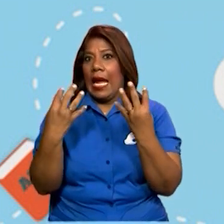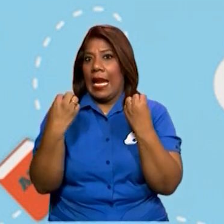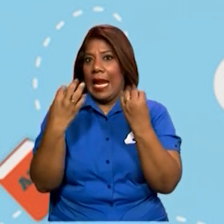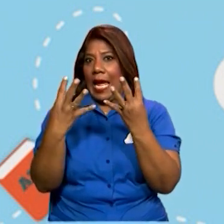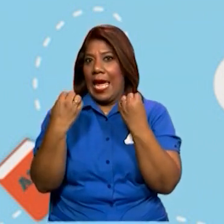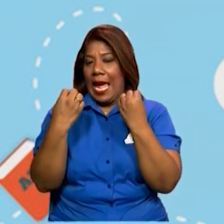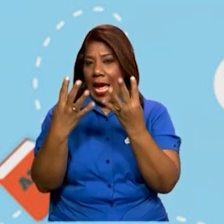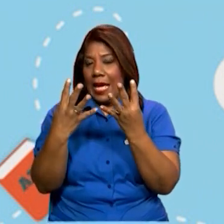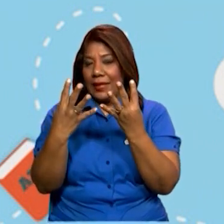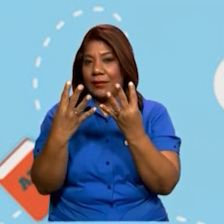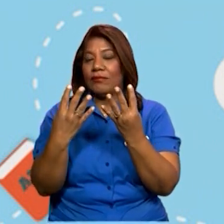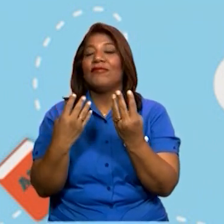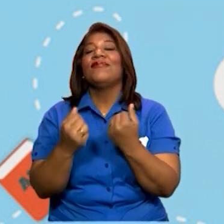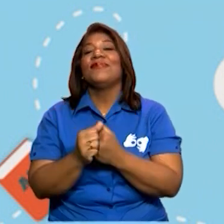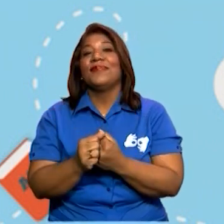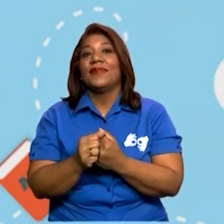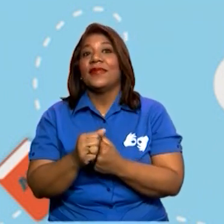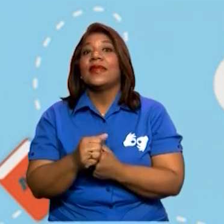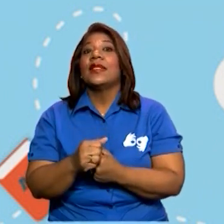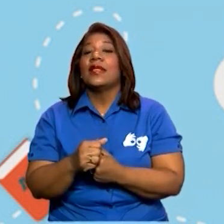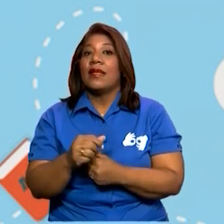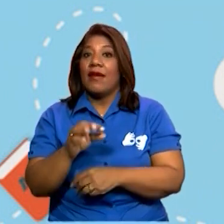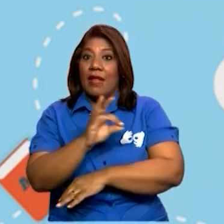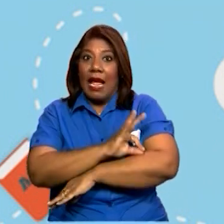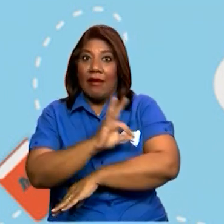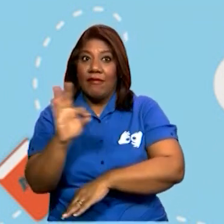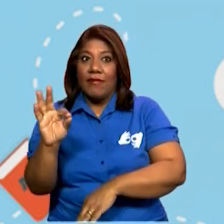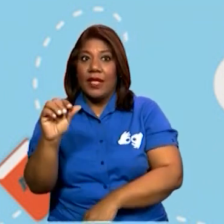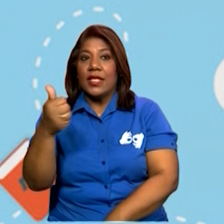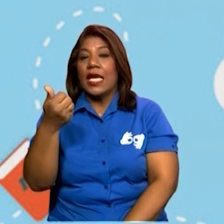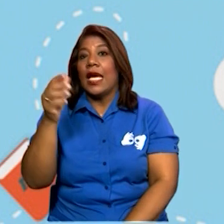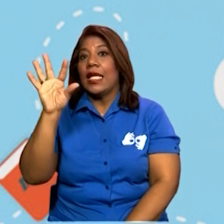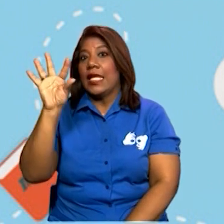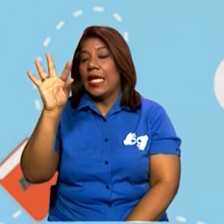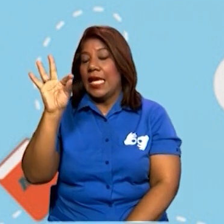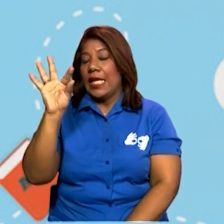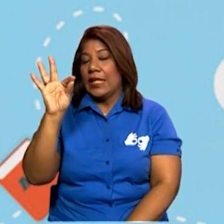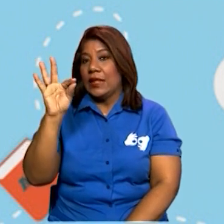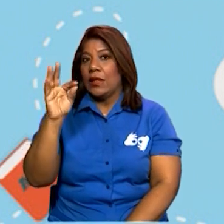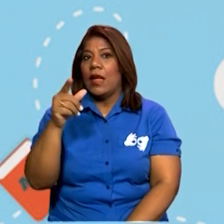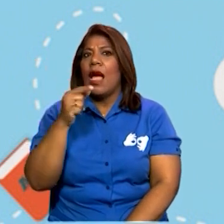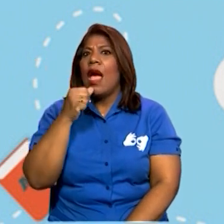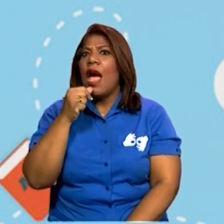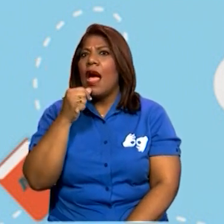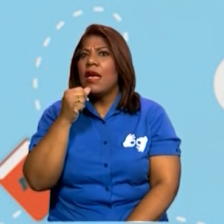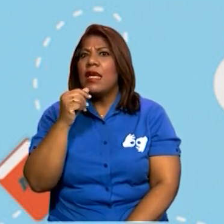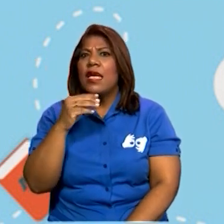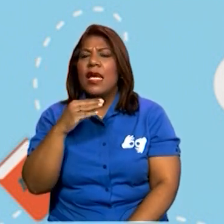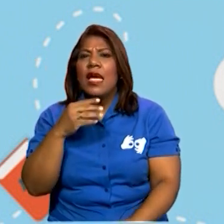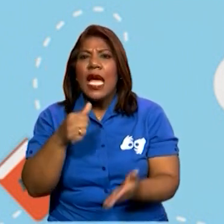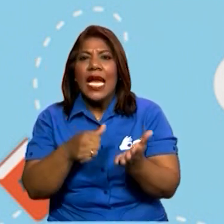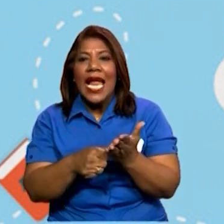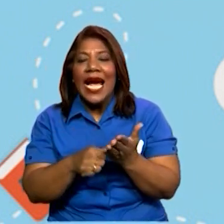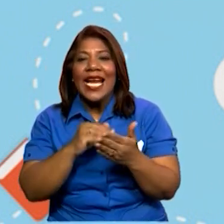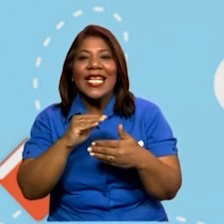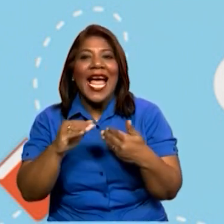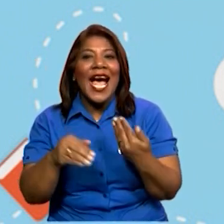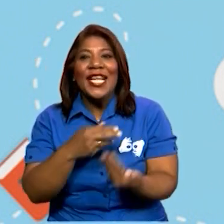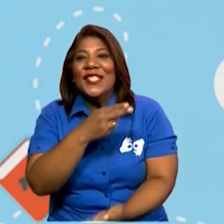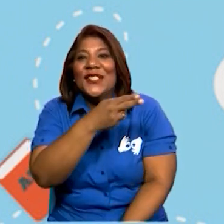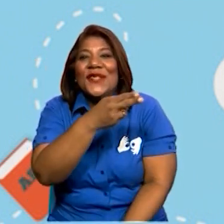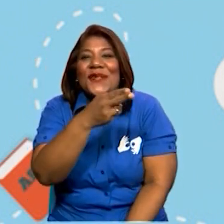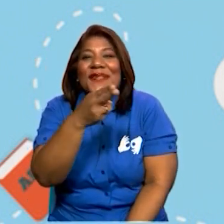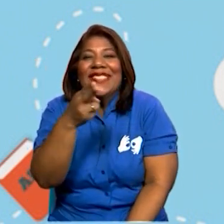¡Excelente! Destinatario. ¿A quién? A todos los niños que empiezan el año